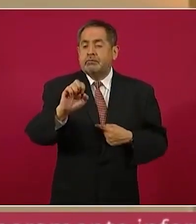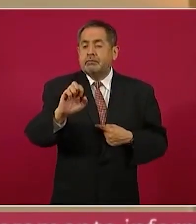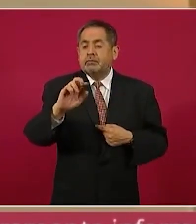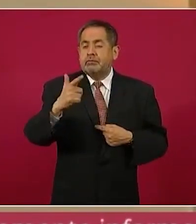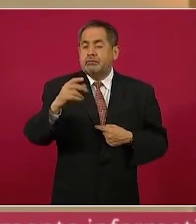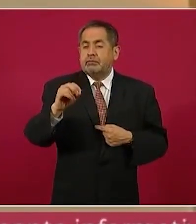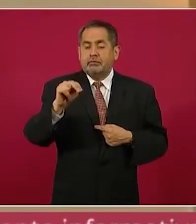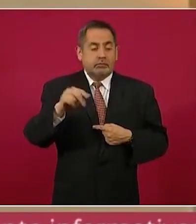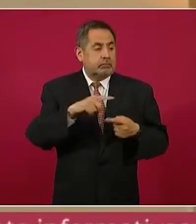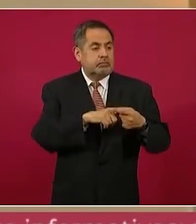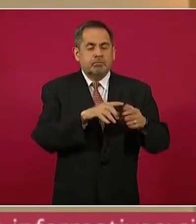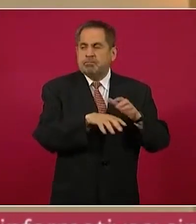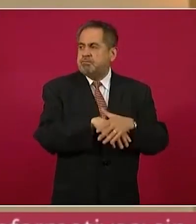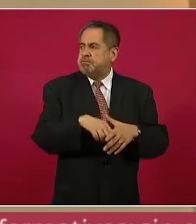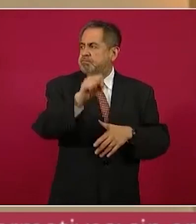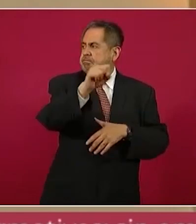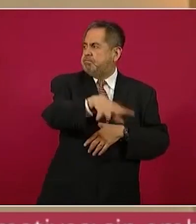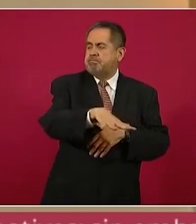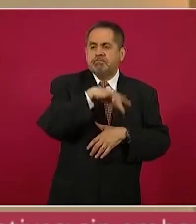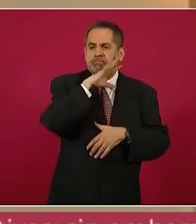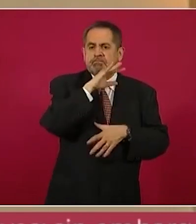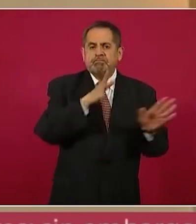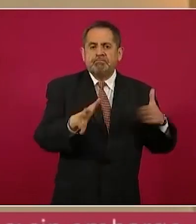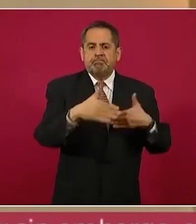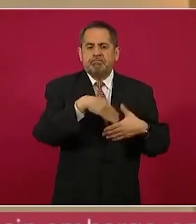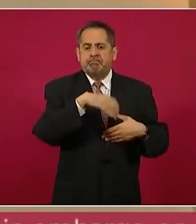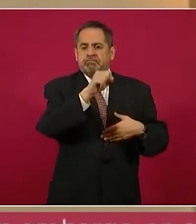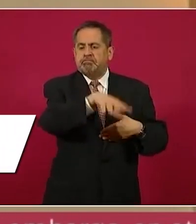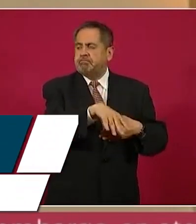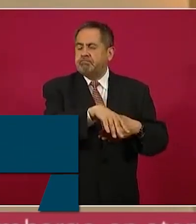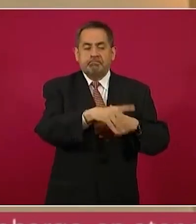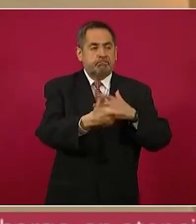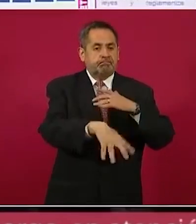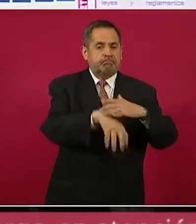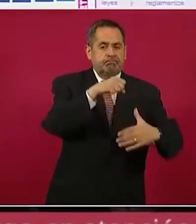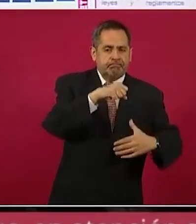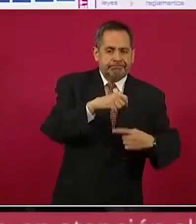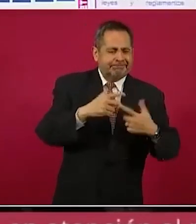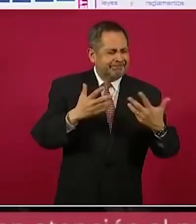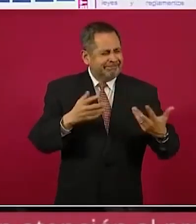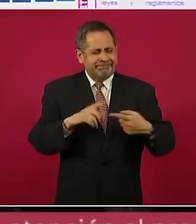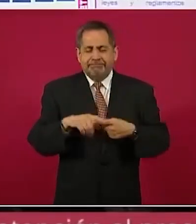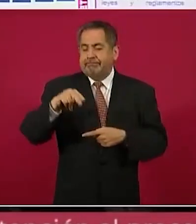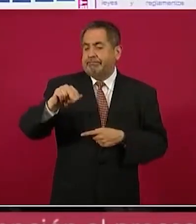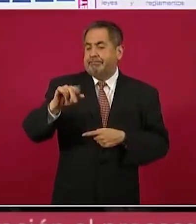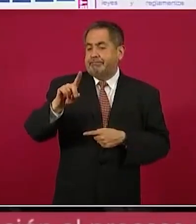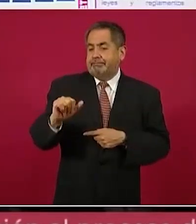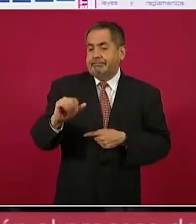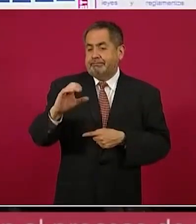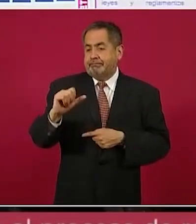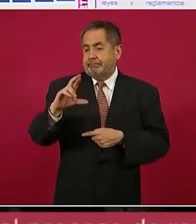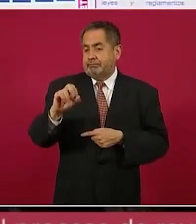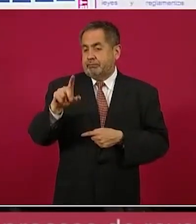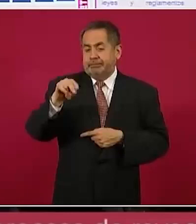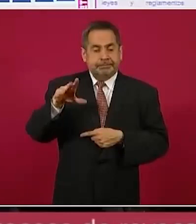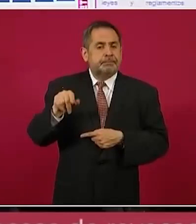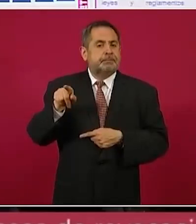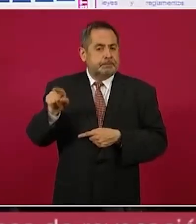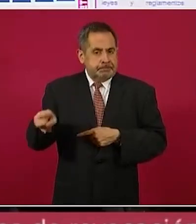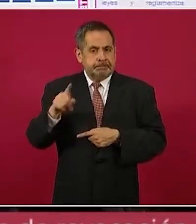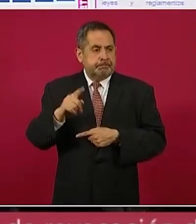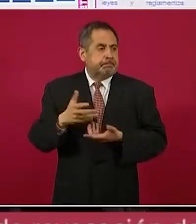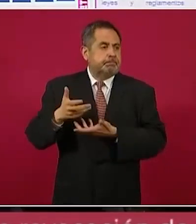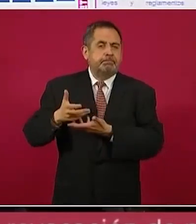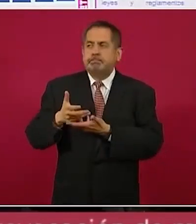en el contenedor de basura. Y Nadia Carolina sería quien habría llevado el cuerpo del